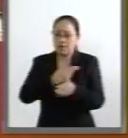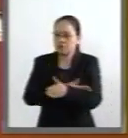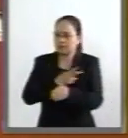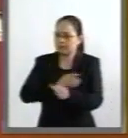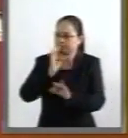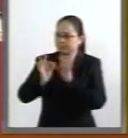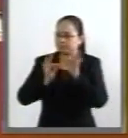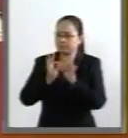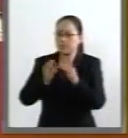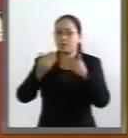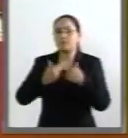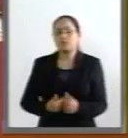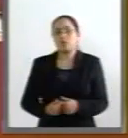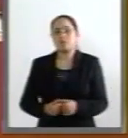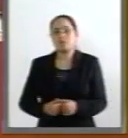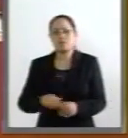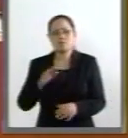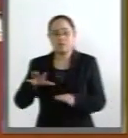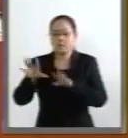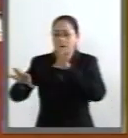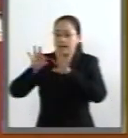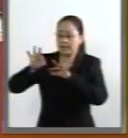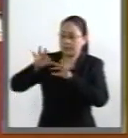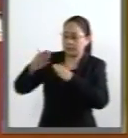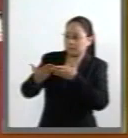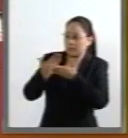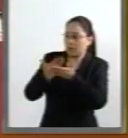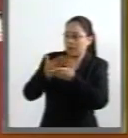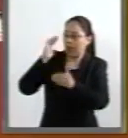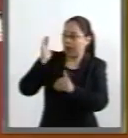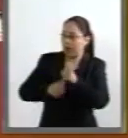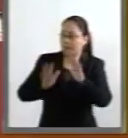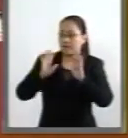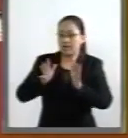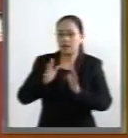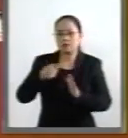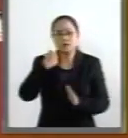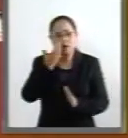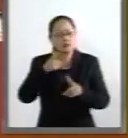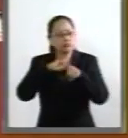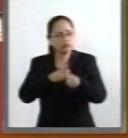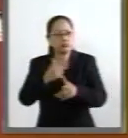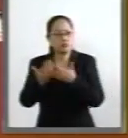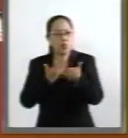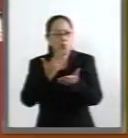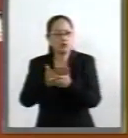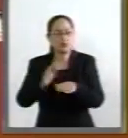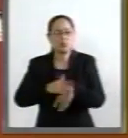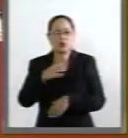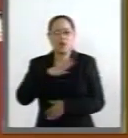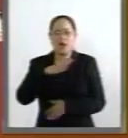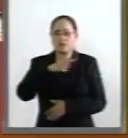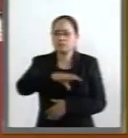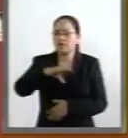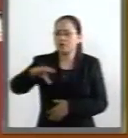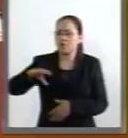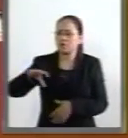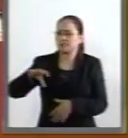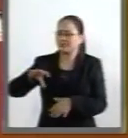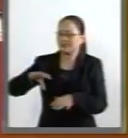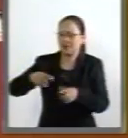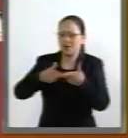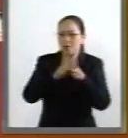ya concluyó, quiero sostener esta propuesta a raíz de la inquietud que existe en distintos sectores de la sociedad civil